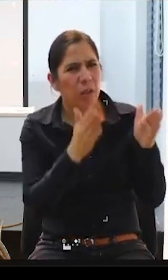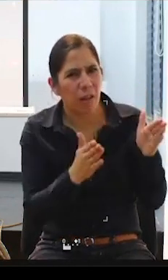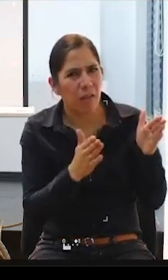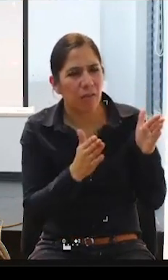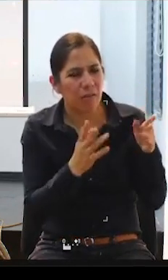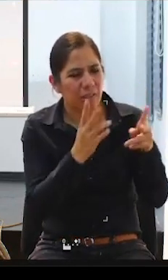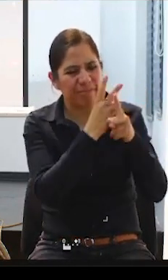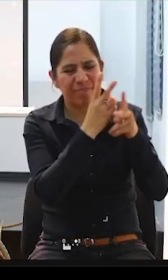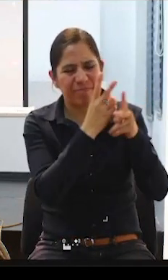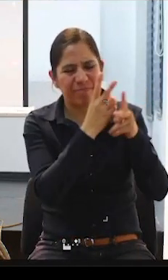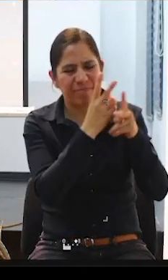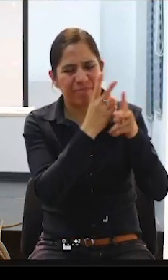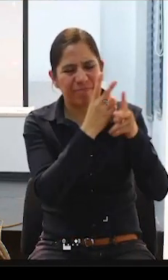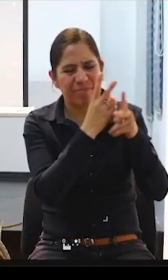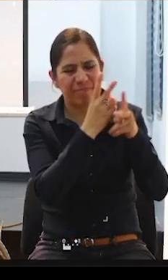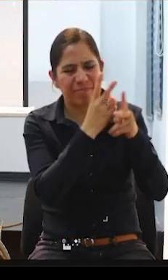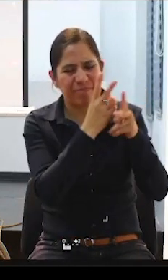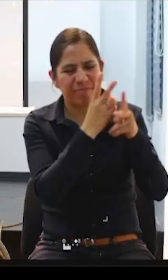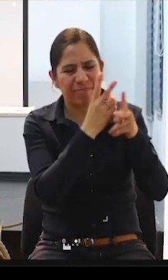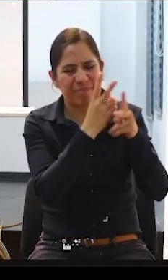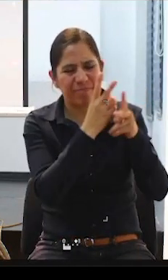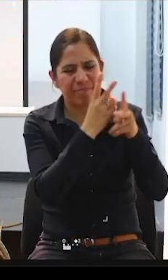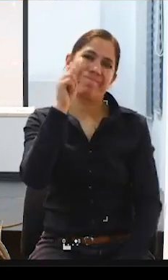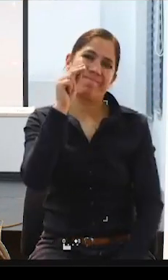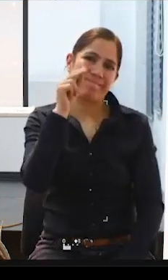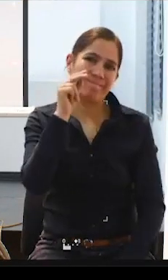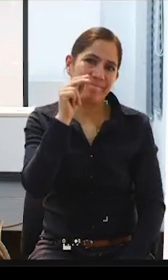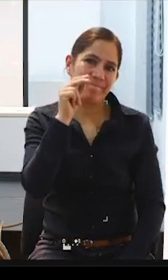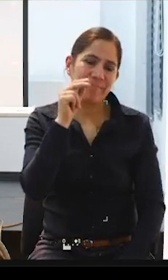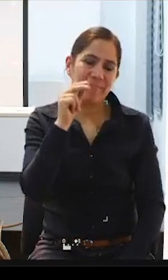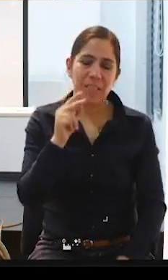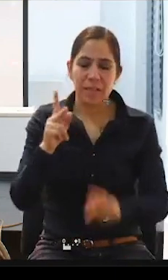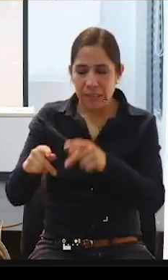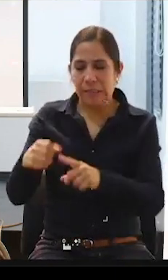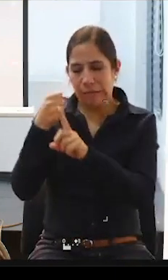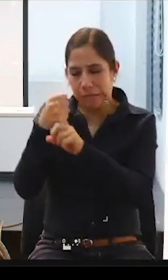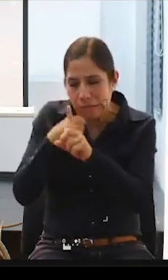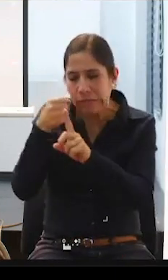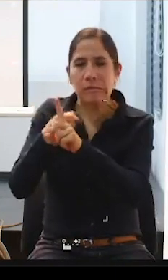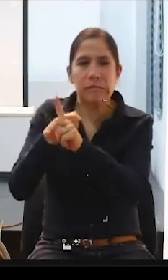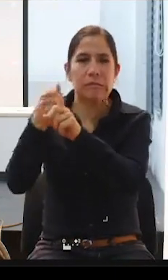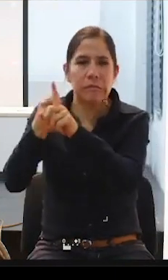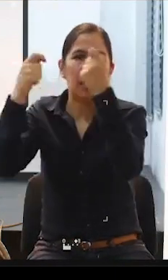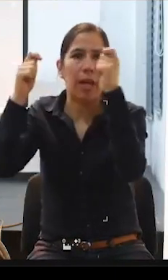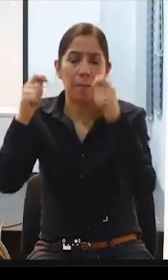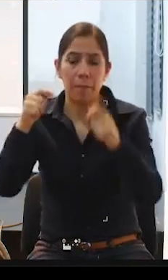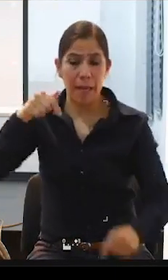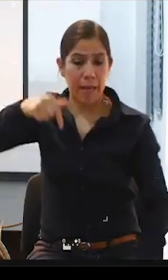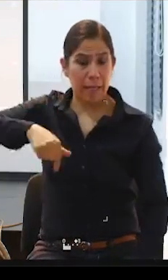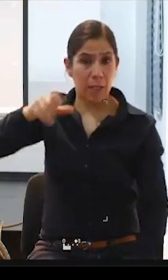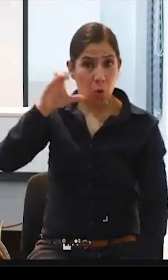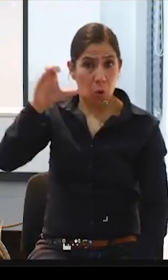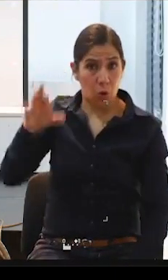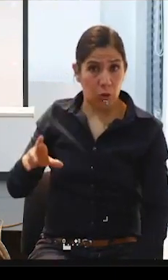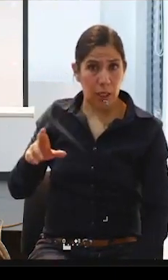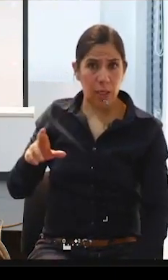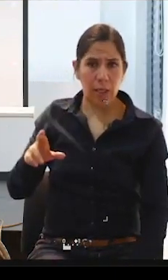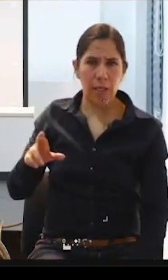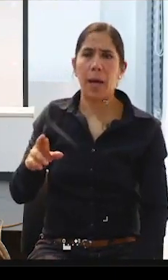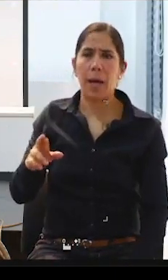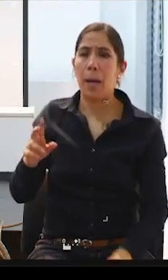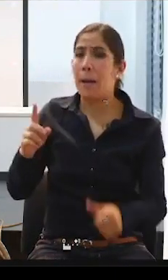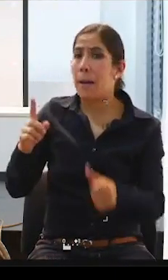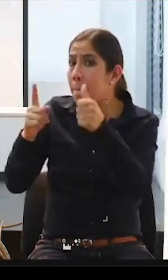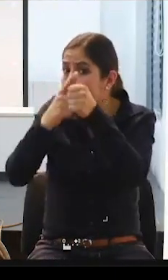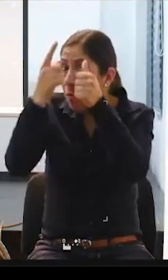personal de las personas y todavía tienen que luchar el doble o el triple de lo que por ejemplo nos ha costado acá en Costa Rica, acá en Costa Rica se dio primero